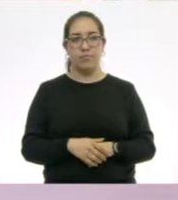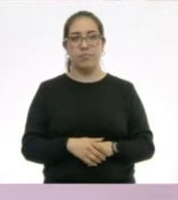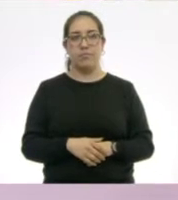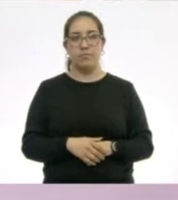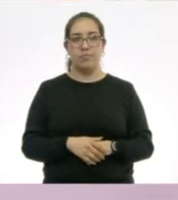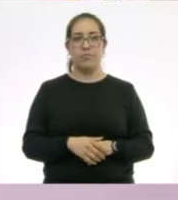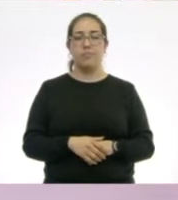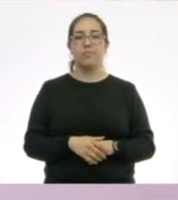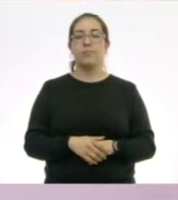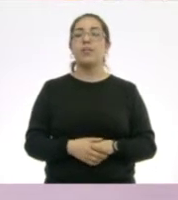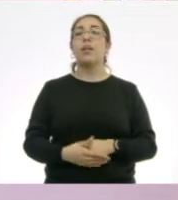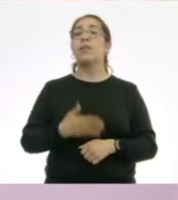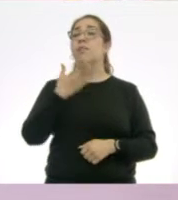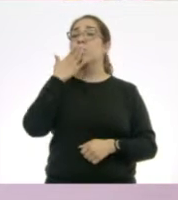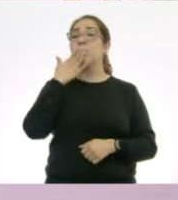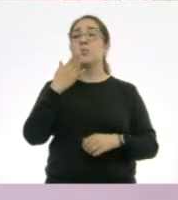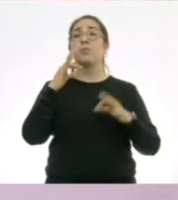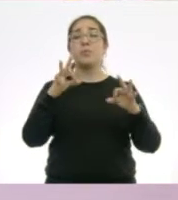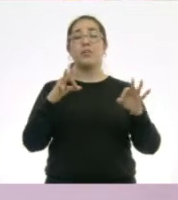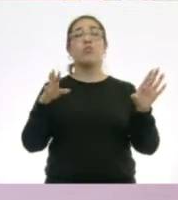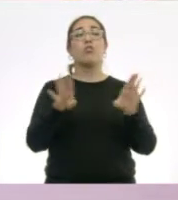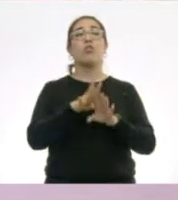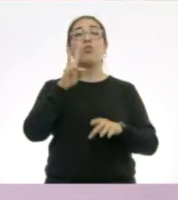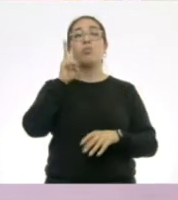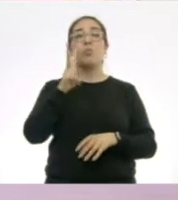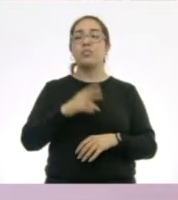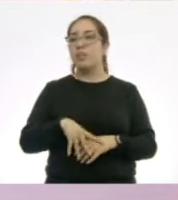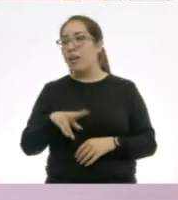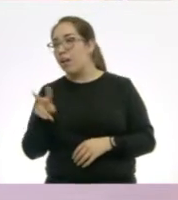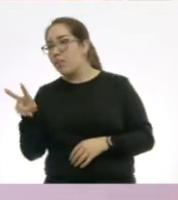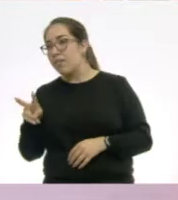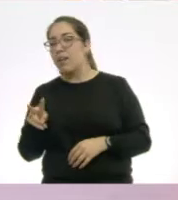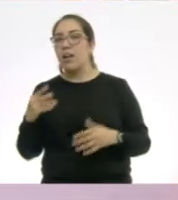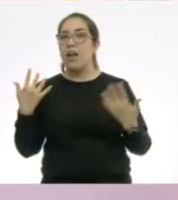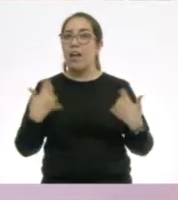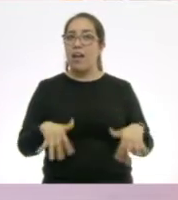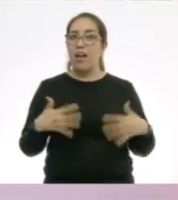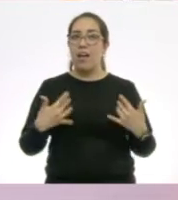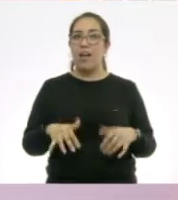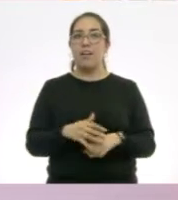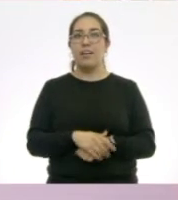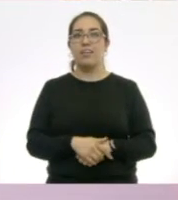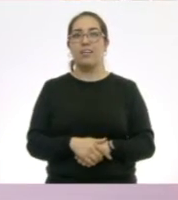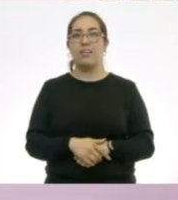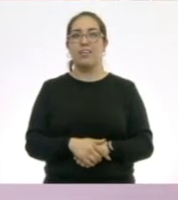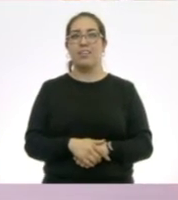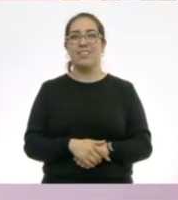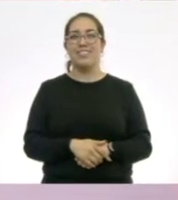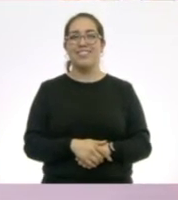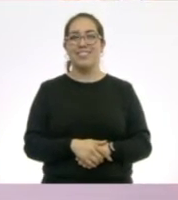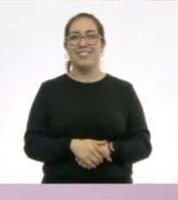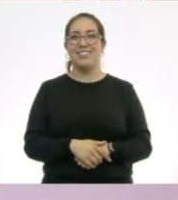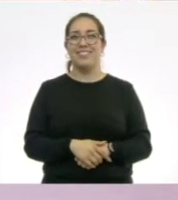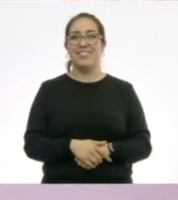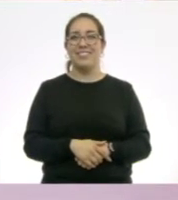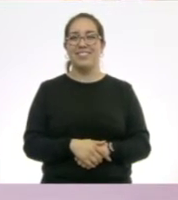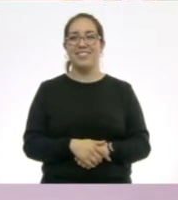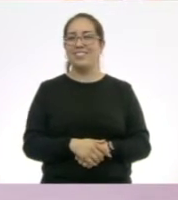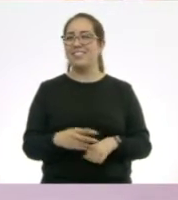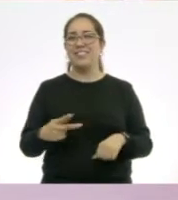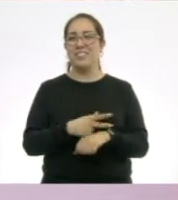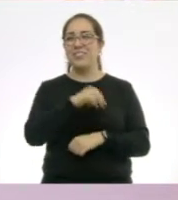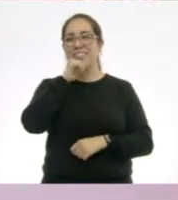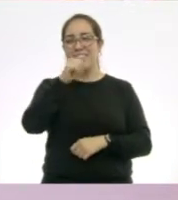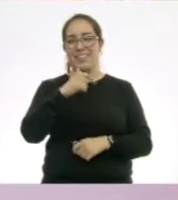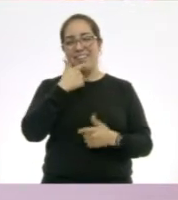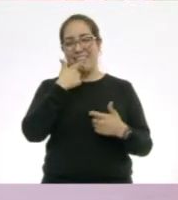¿sí? Bien, pues, ¿qué te parece? Ay, a ver, ¿cómo te quedó? Ya está, lo hice una carita. No pasó